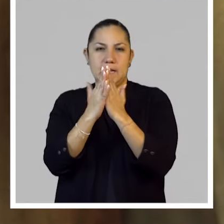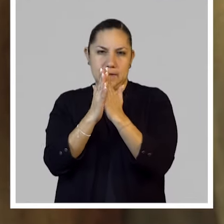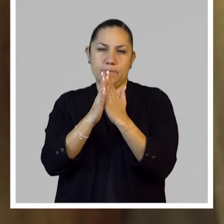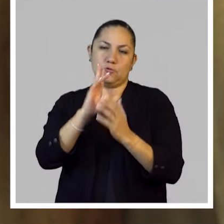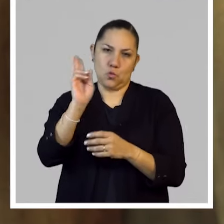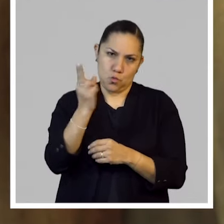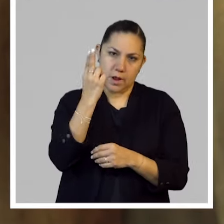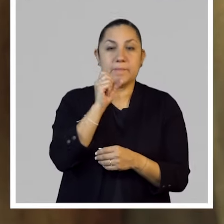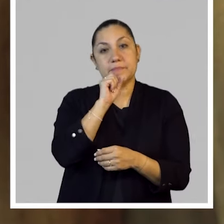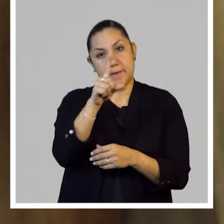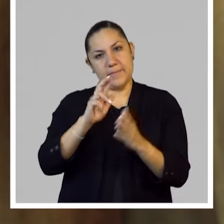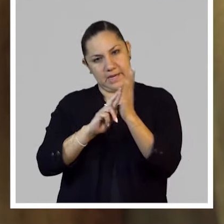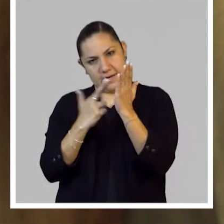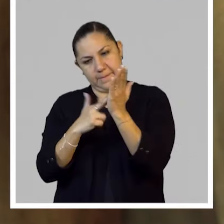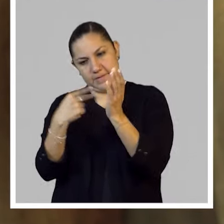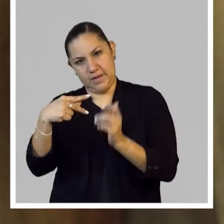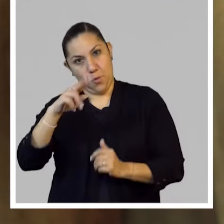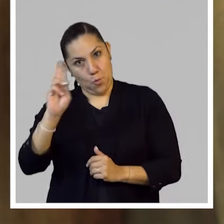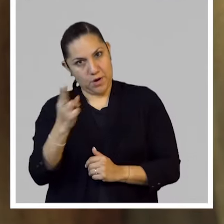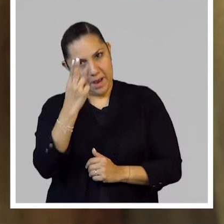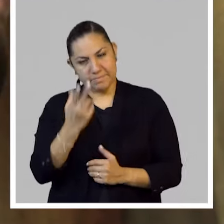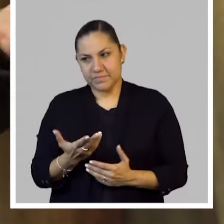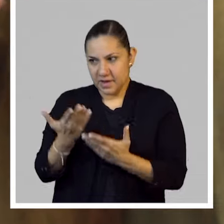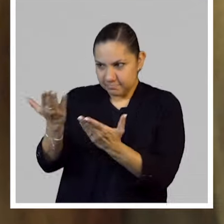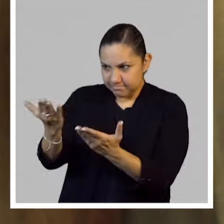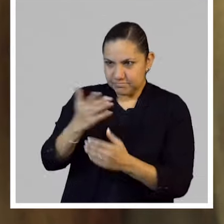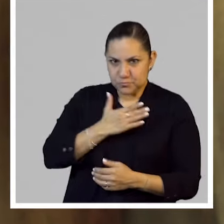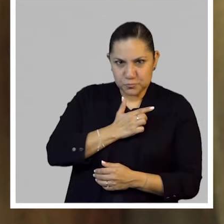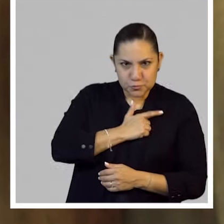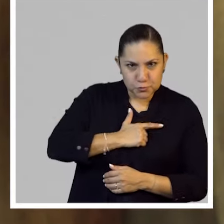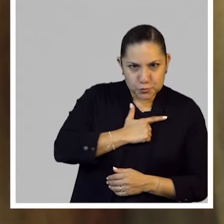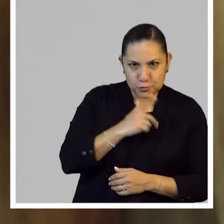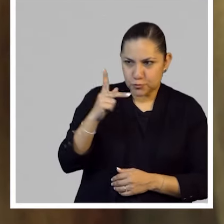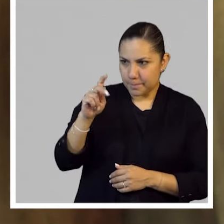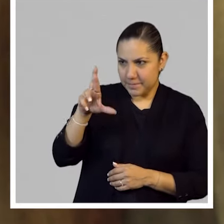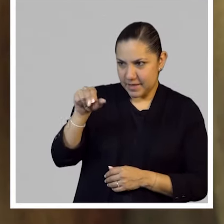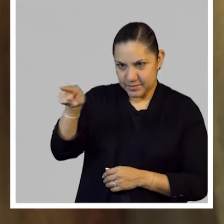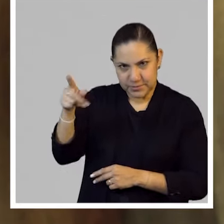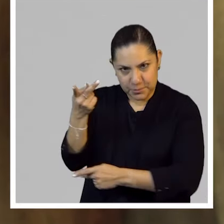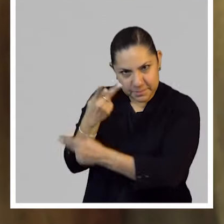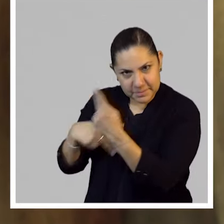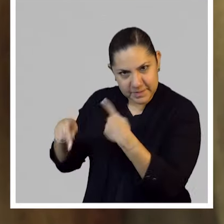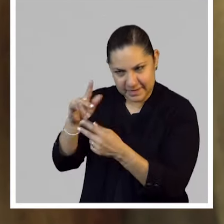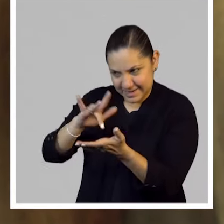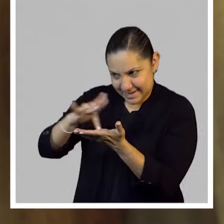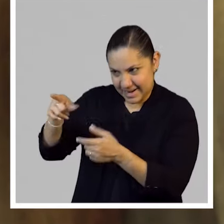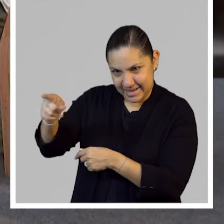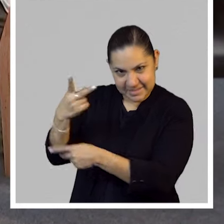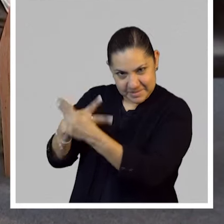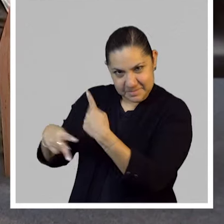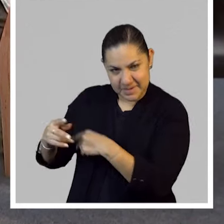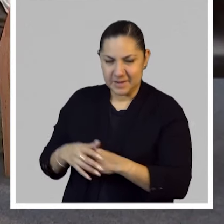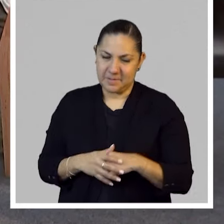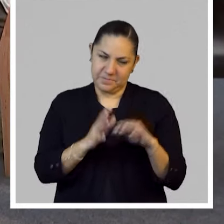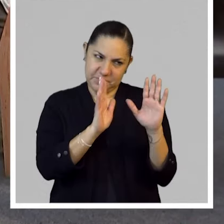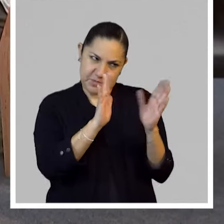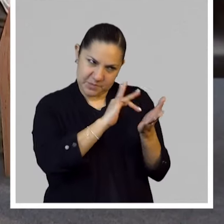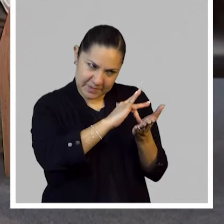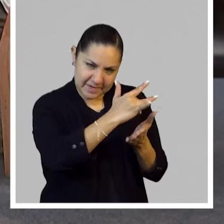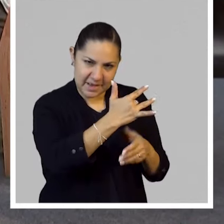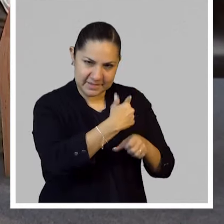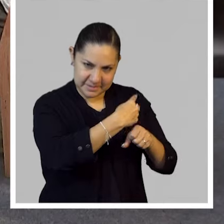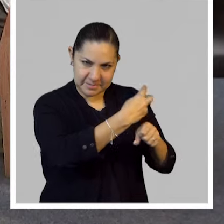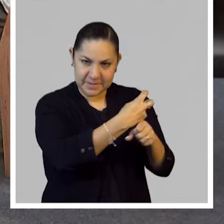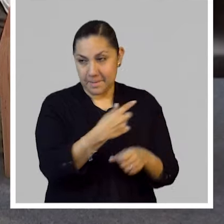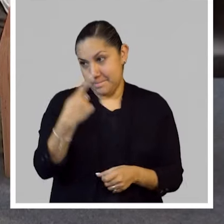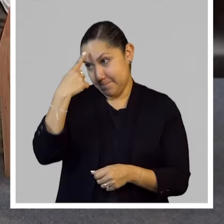y Revista de la Universidad. Y pues nada, mucho gusto Pedro por estar acá, gracias por venir. Muchas gracias. Cerrar nuestro